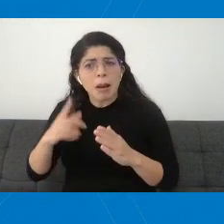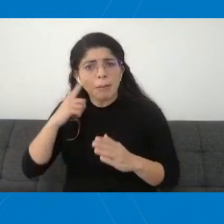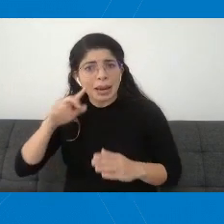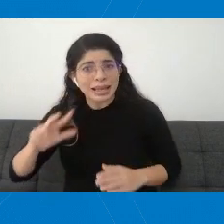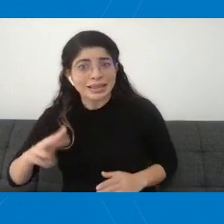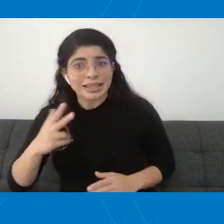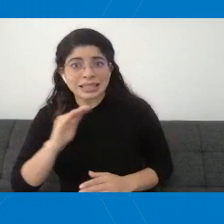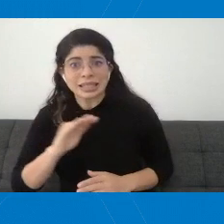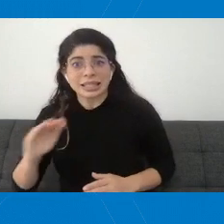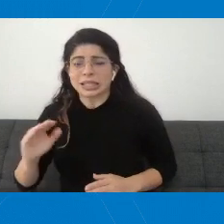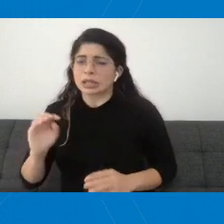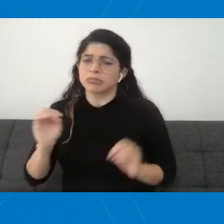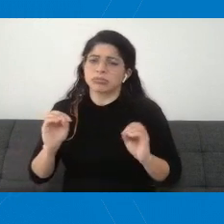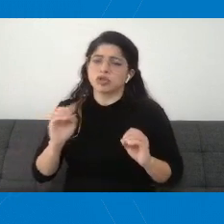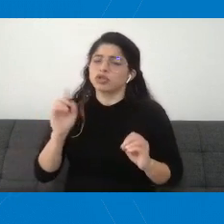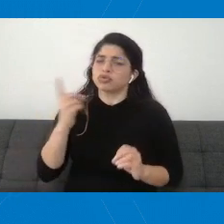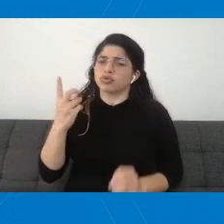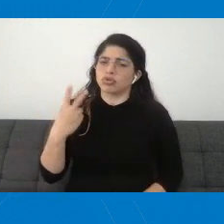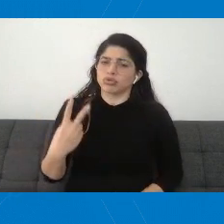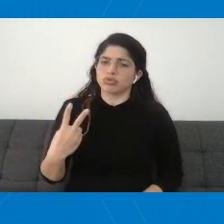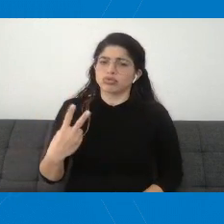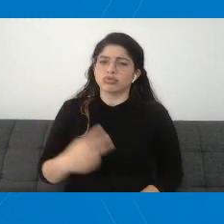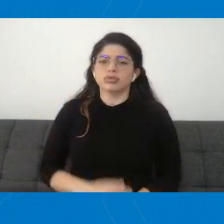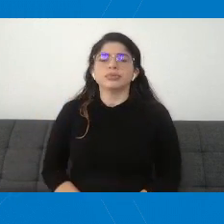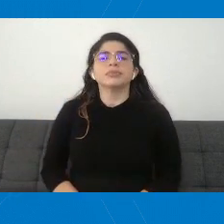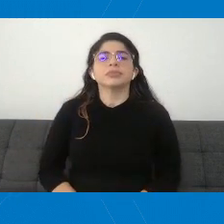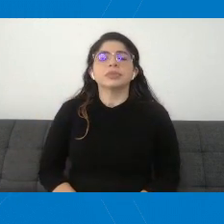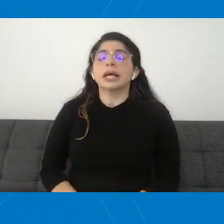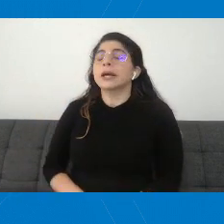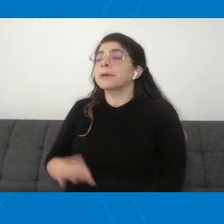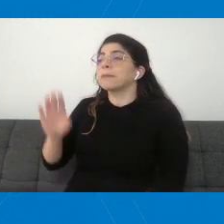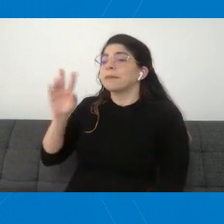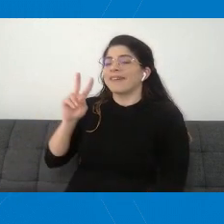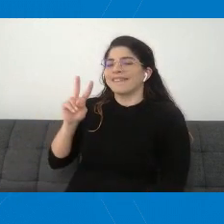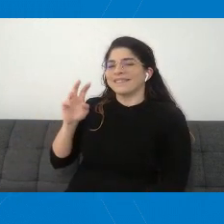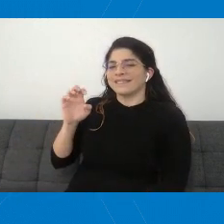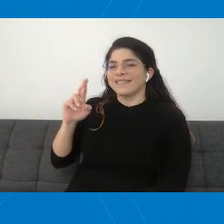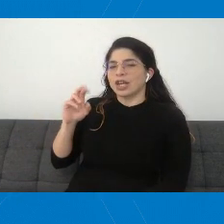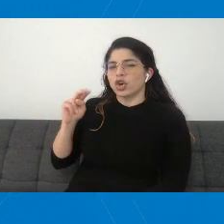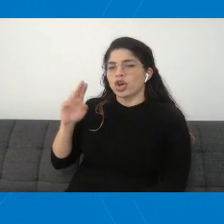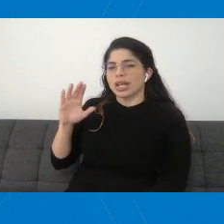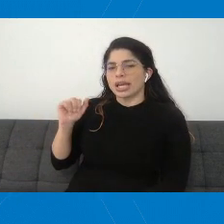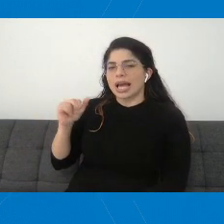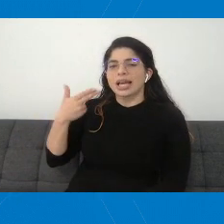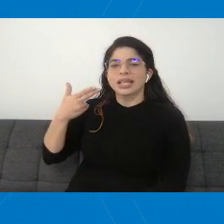dosis. Así que dos dosis. Consulta Verónica Chinchilla.